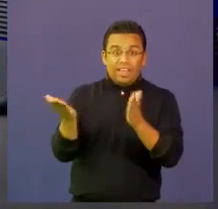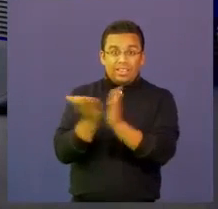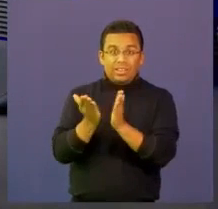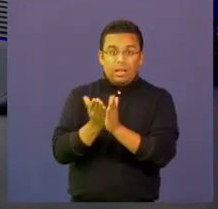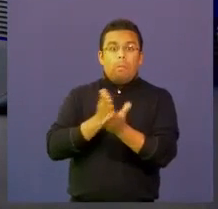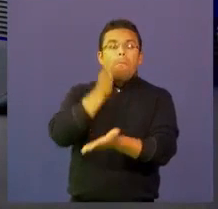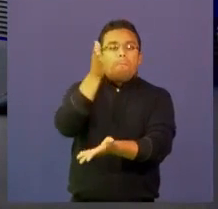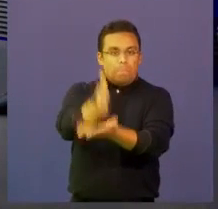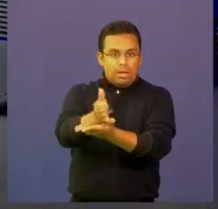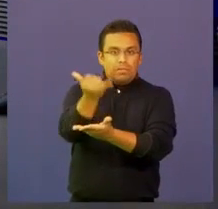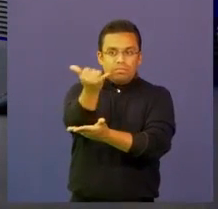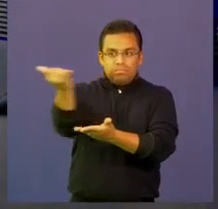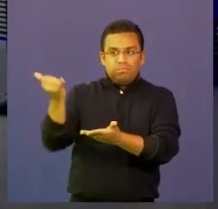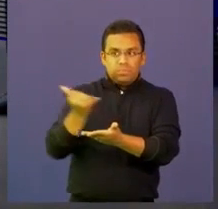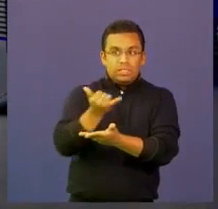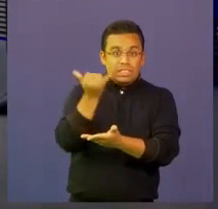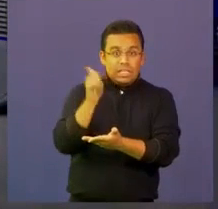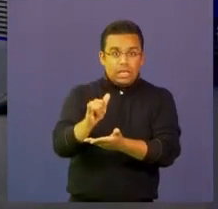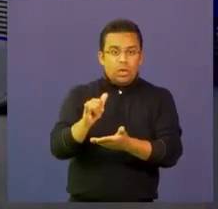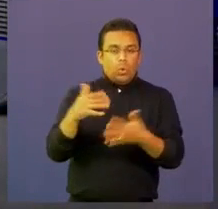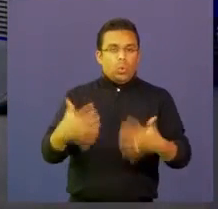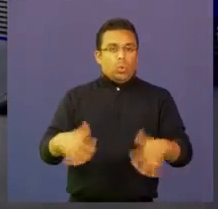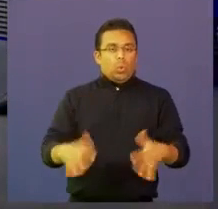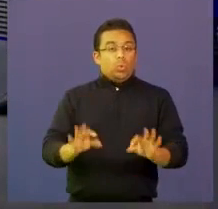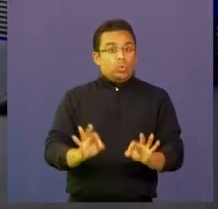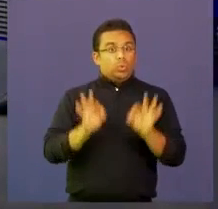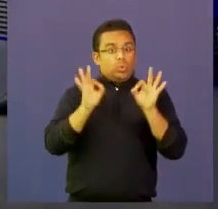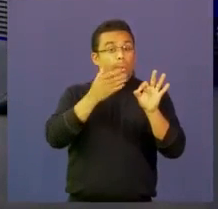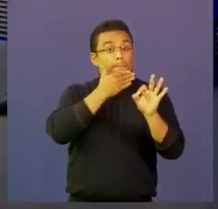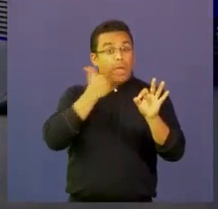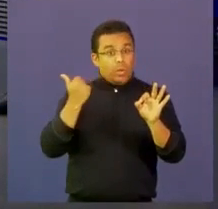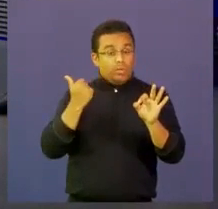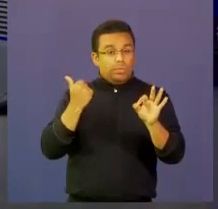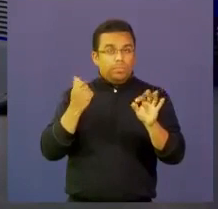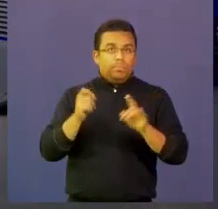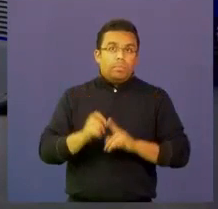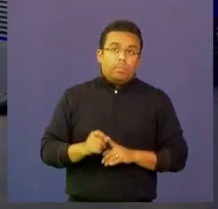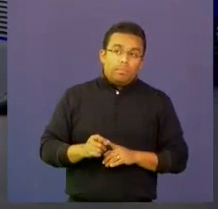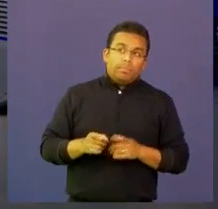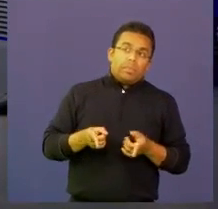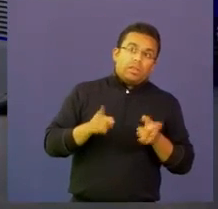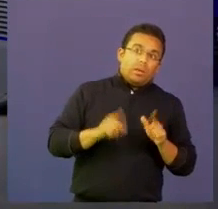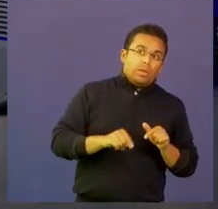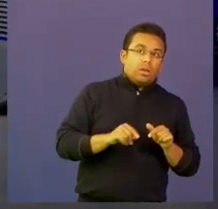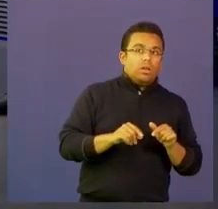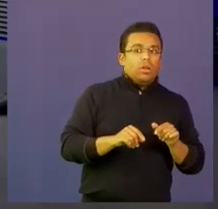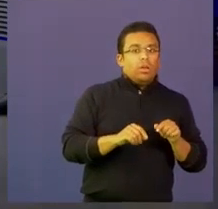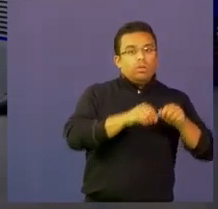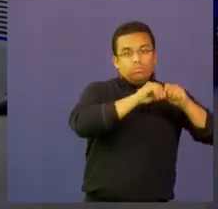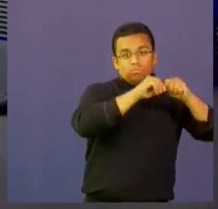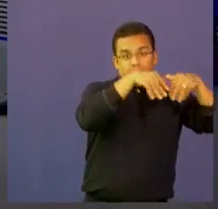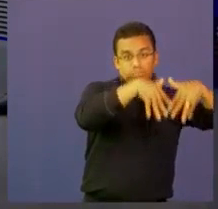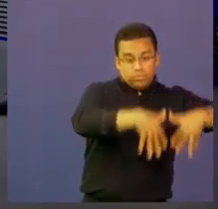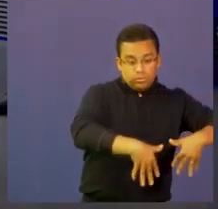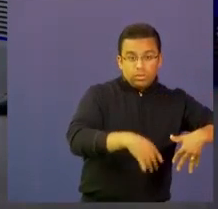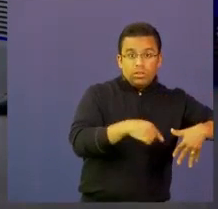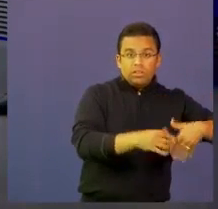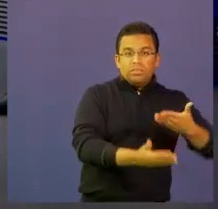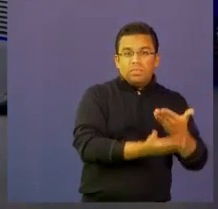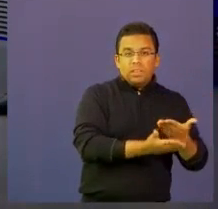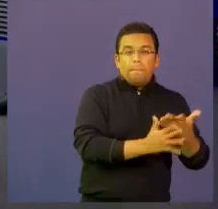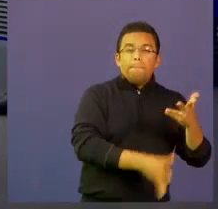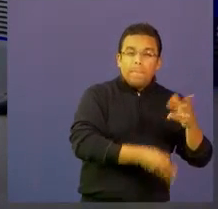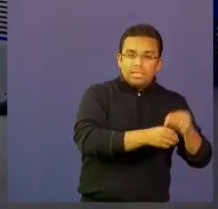las escuelas. Entonces, esto nos da una maniobrabilidad diferente. Pero también encontramos como estructuras adicionales